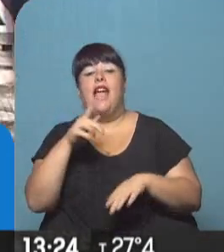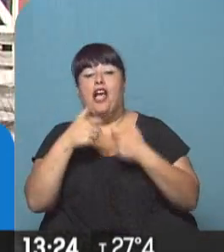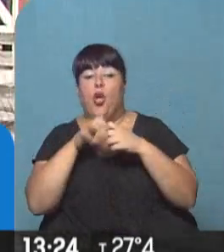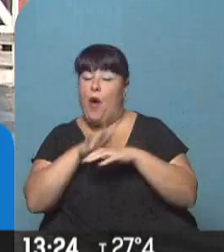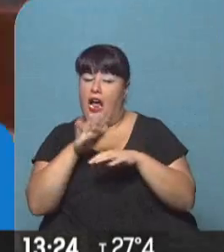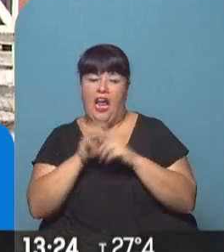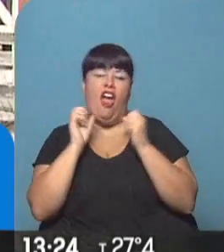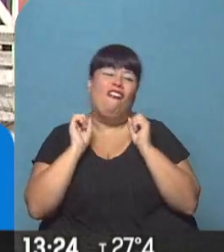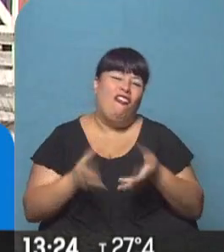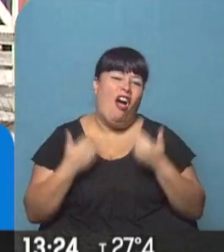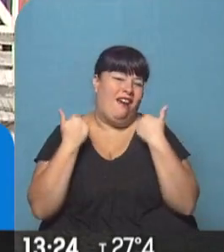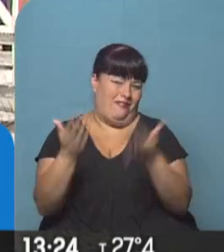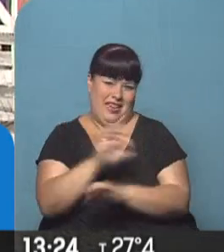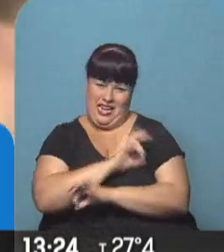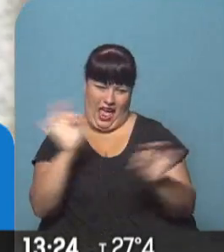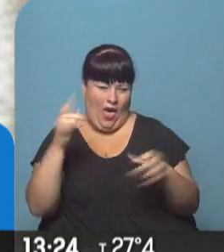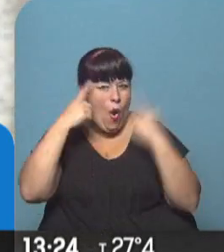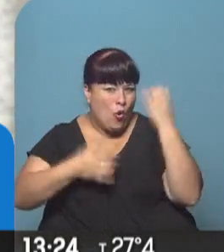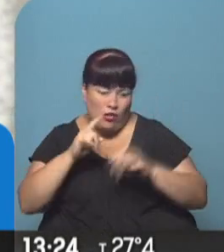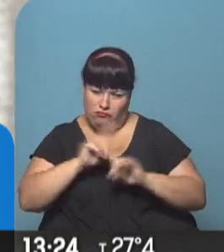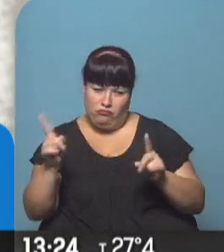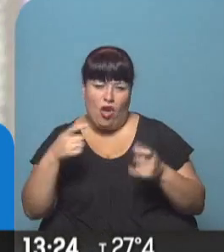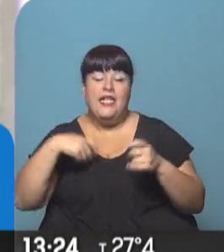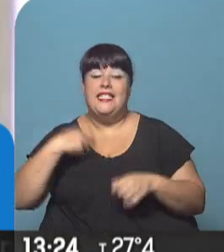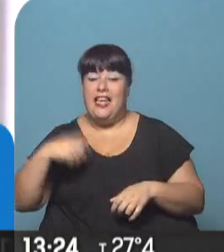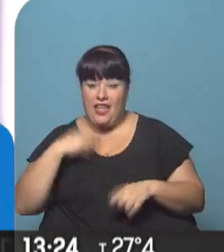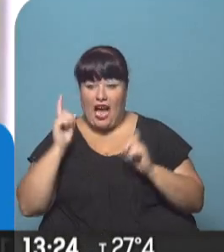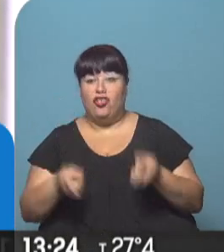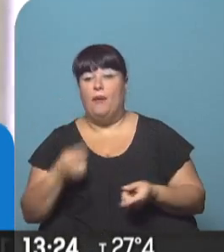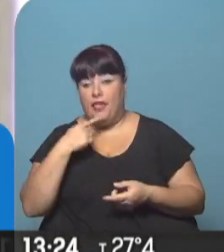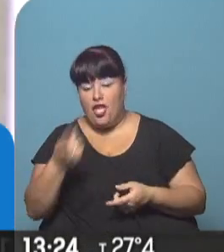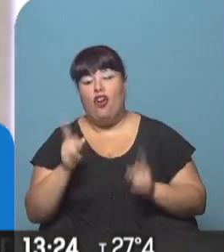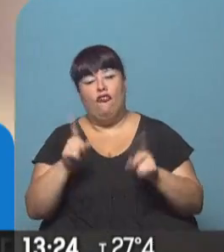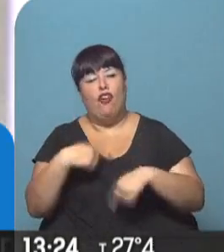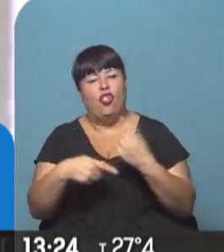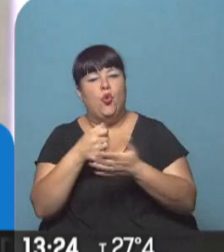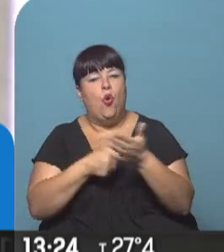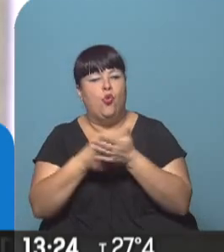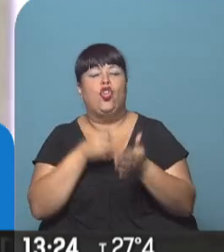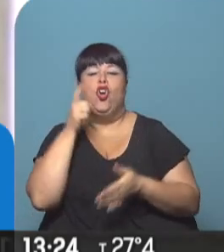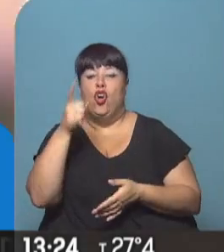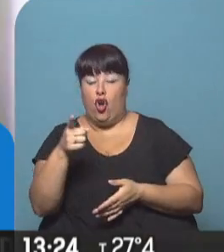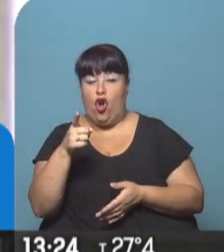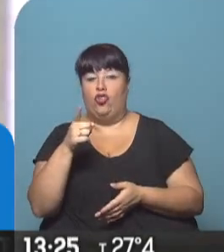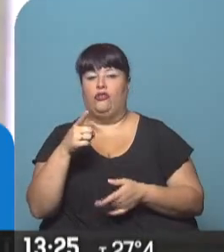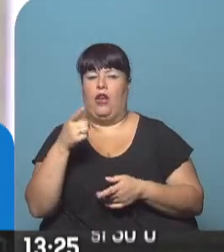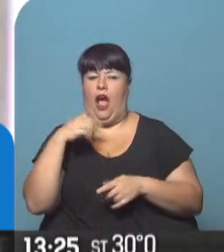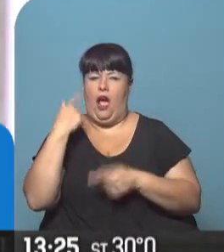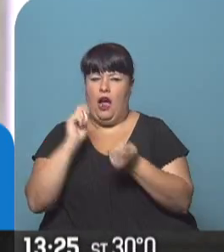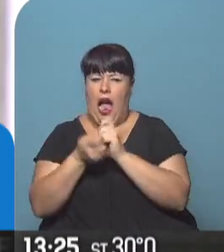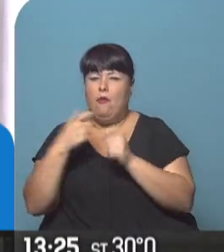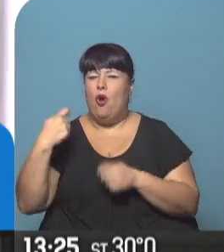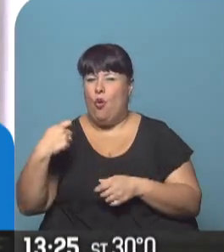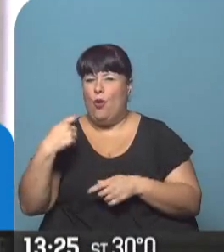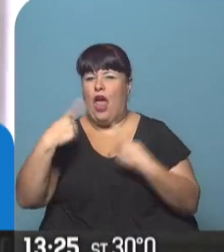no cederá ni concederá ante la justicia. La organización sindical también aseguró que continuará luchando en rechazo de las regresivas reformas